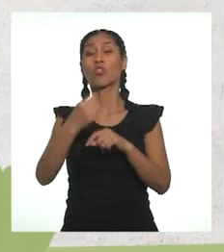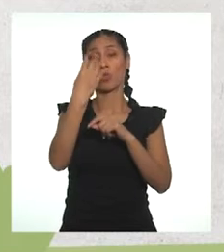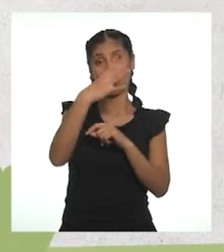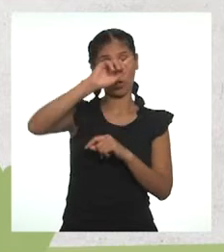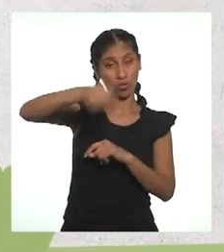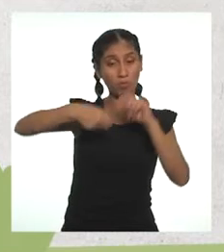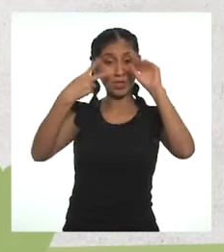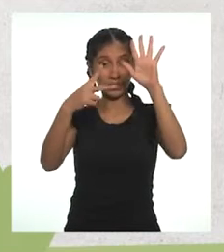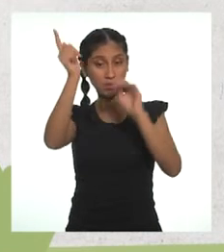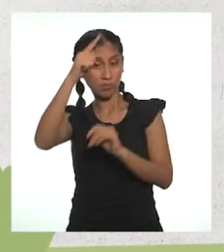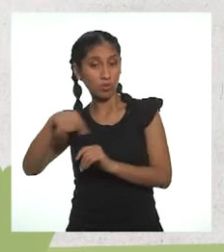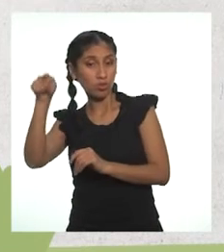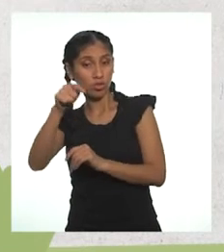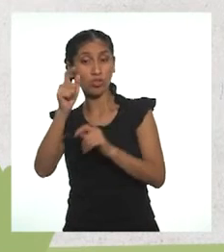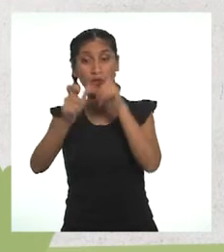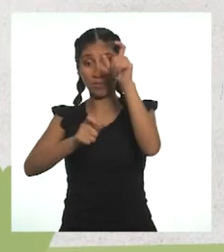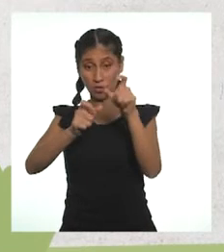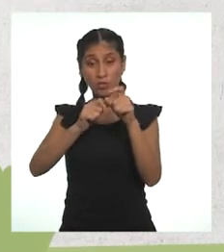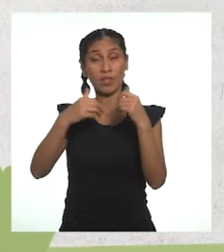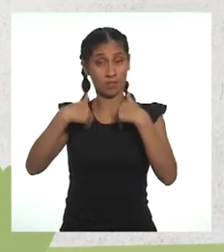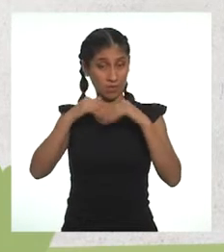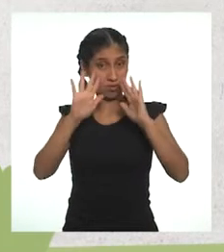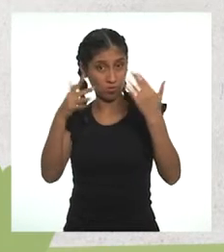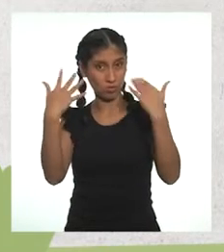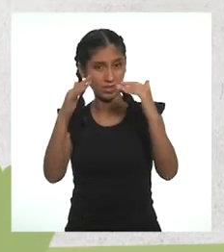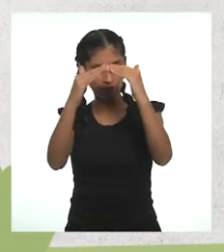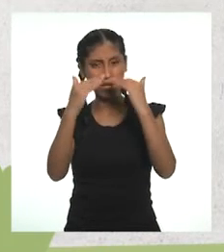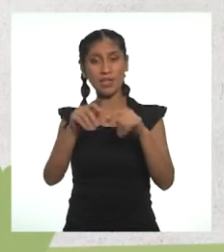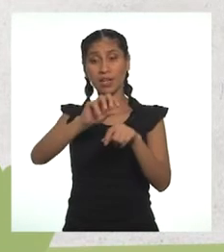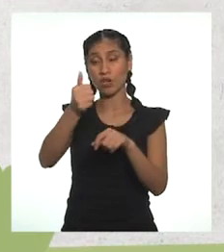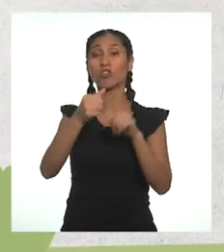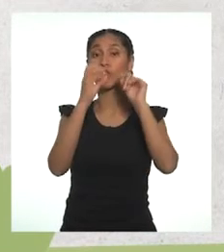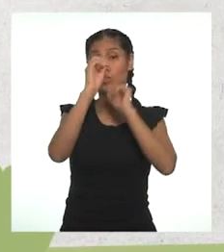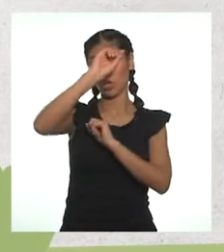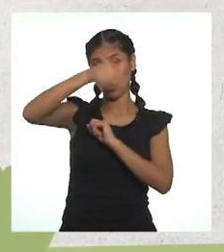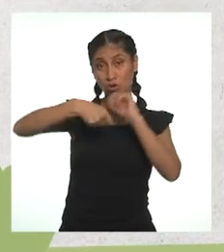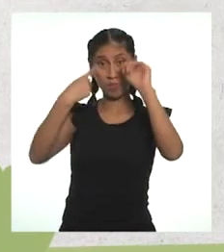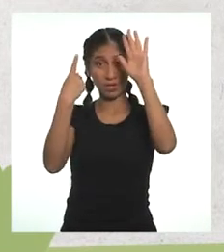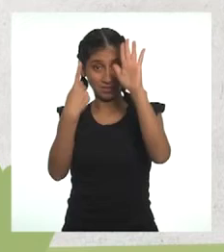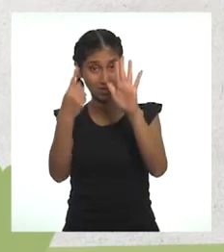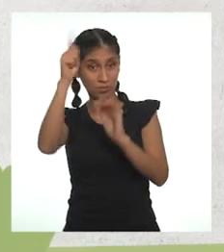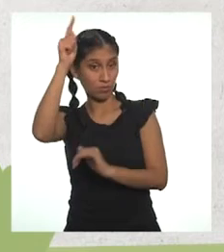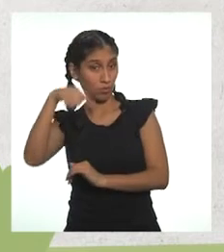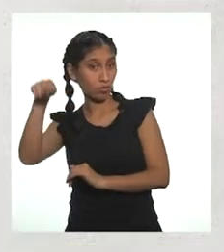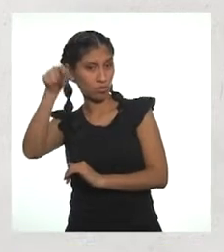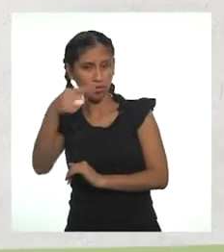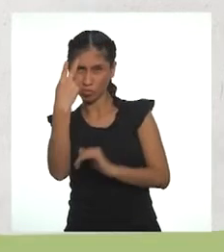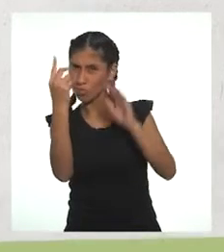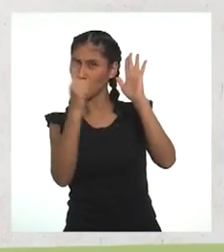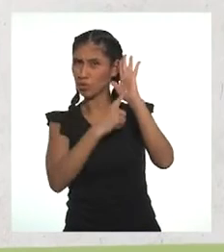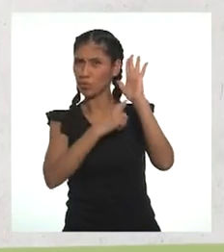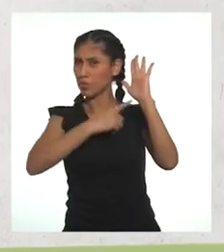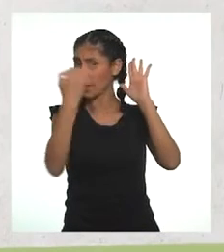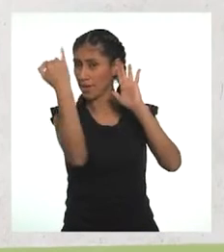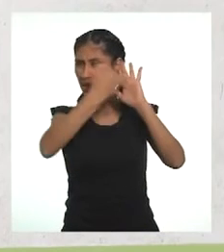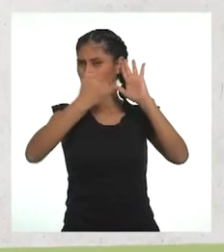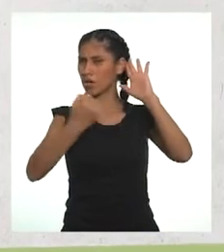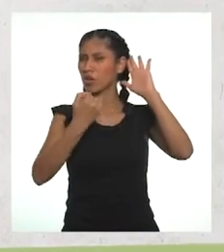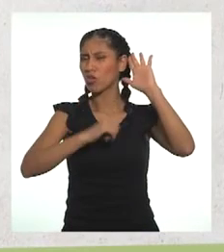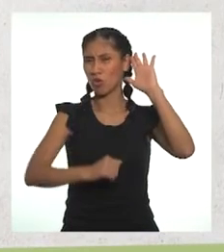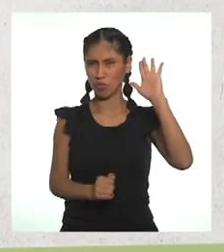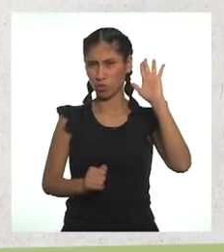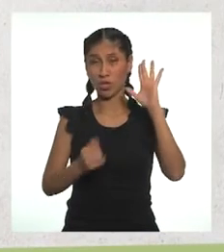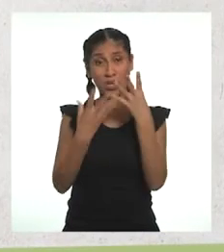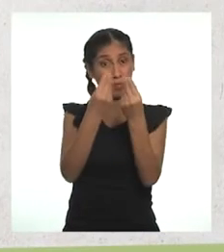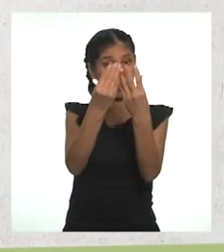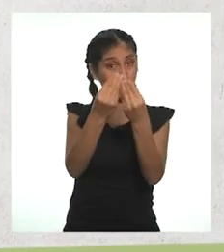la población cuenta con este servicio y en el área rural, el 0,6%. Como podemos ver en